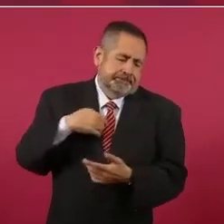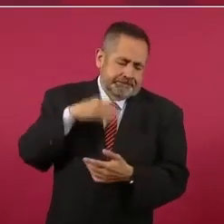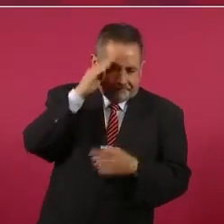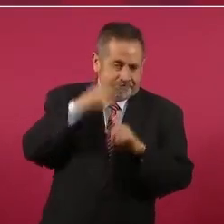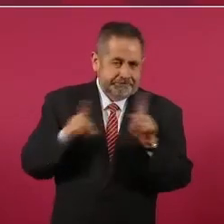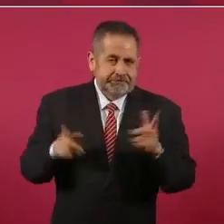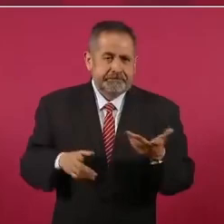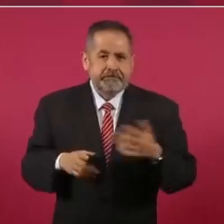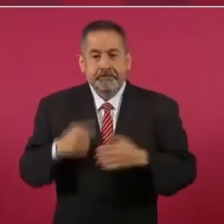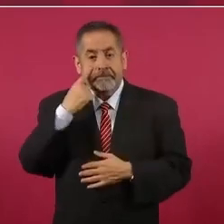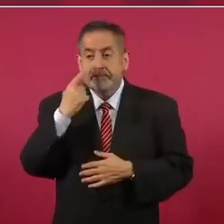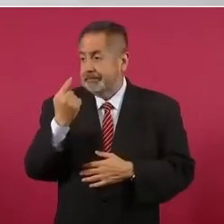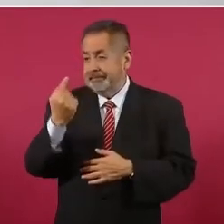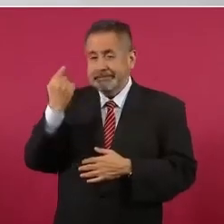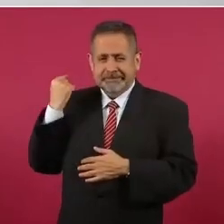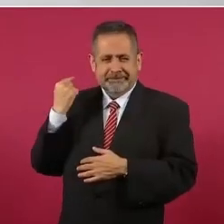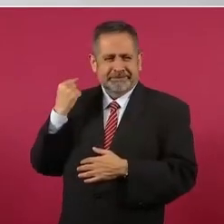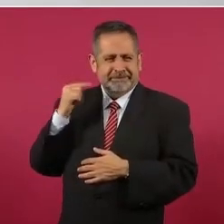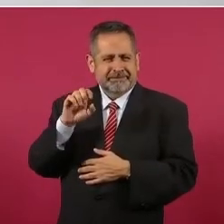Nada más el fin de semana.